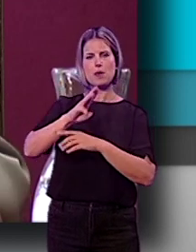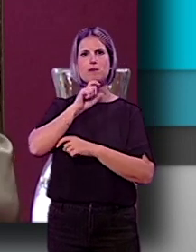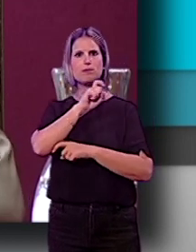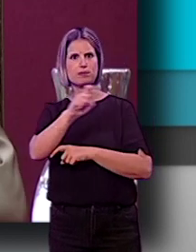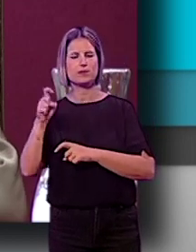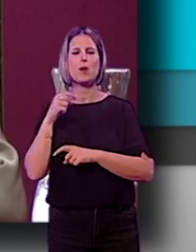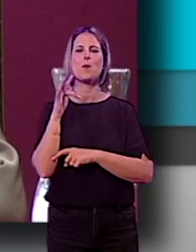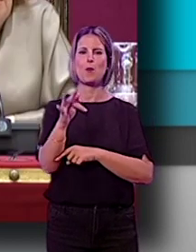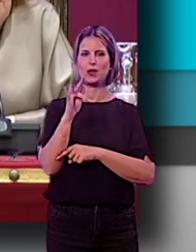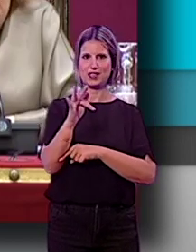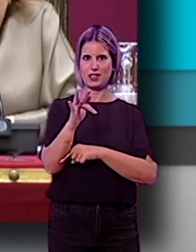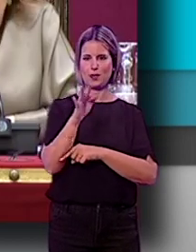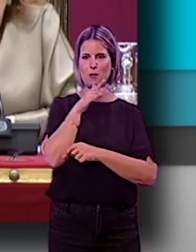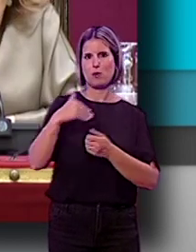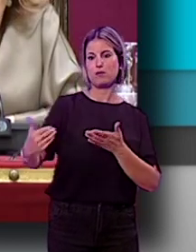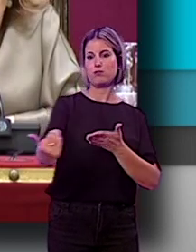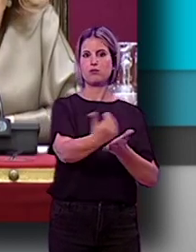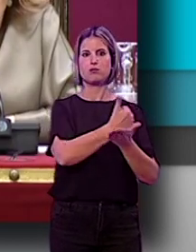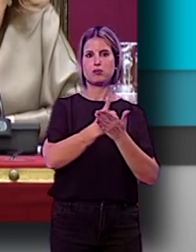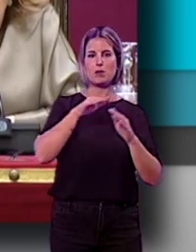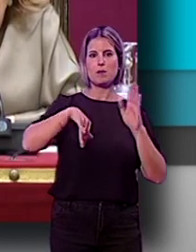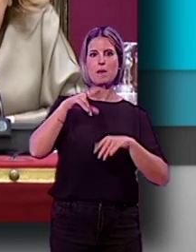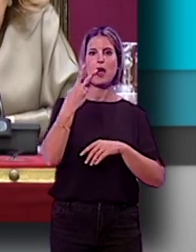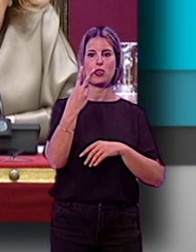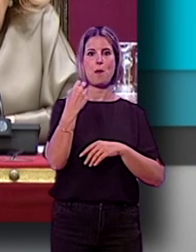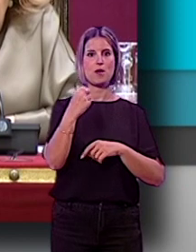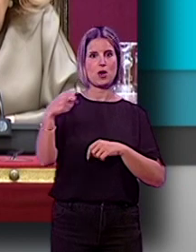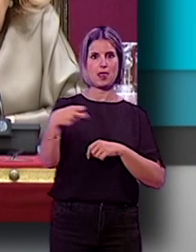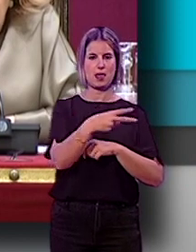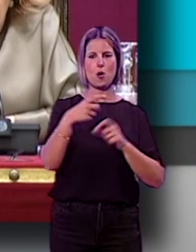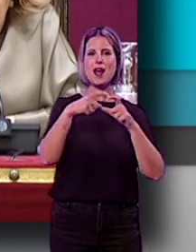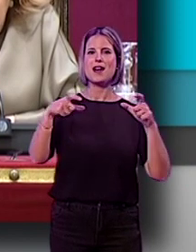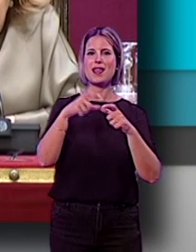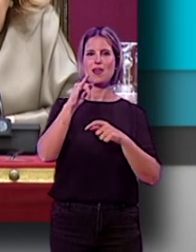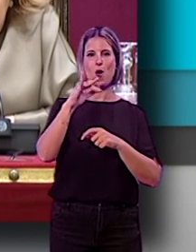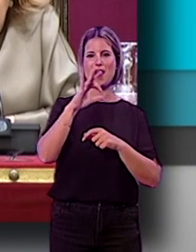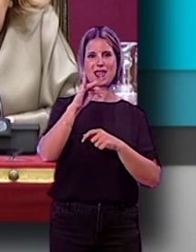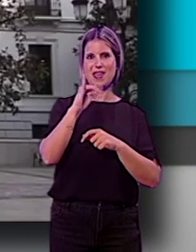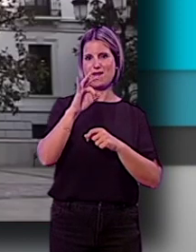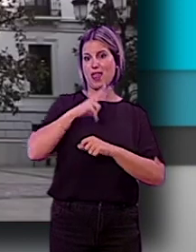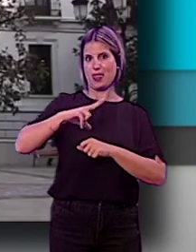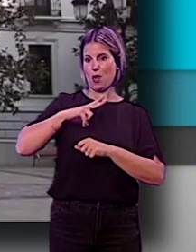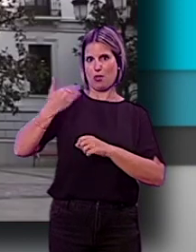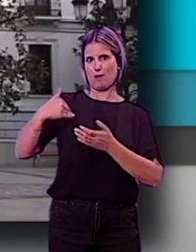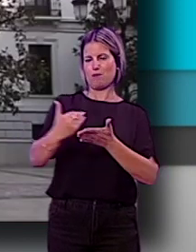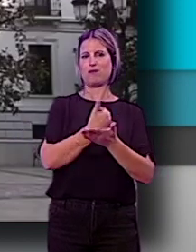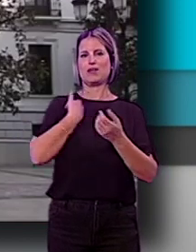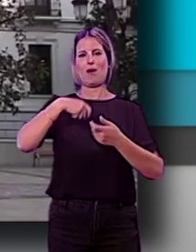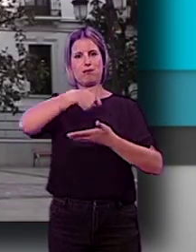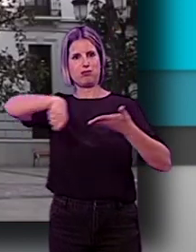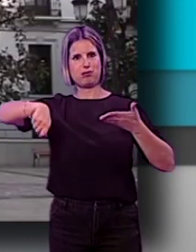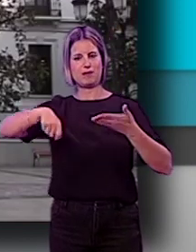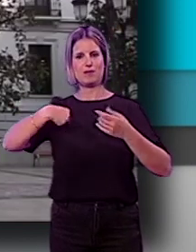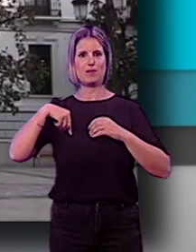resultado muy positivo habiéndose recaudado hasta la fecha más de dos millones de euros de recibos de IBI impagados, esperándose que antes de final de año se